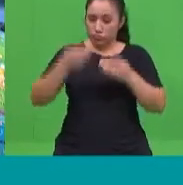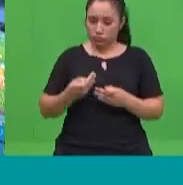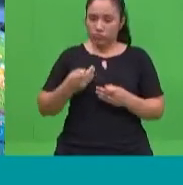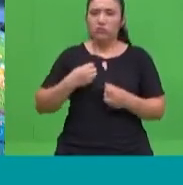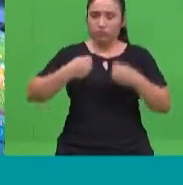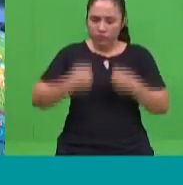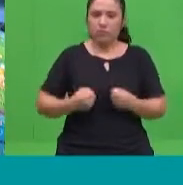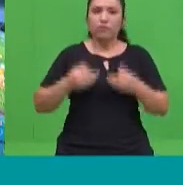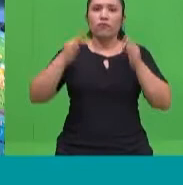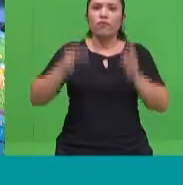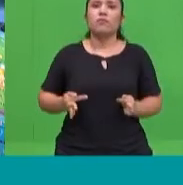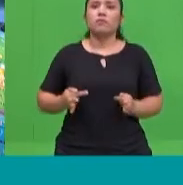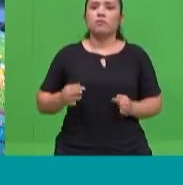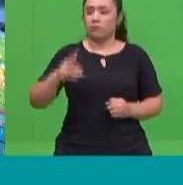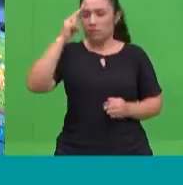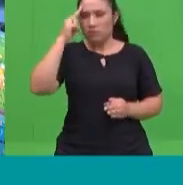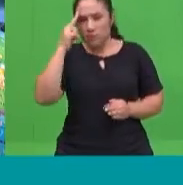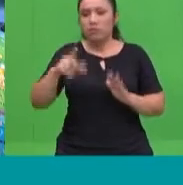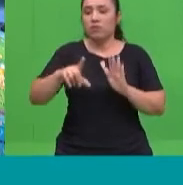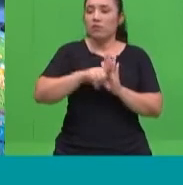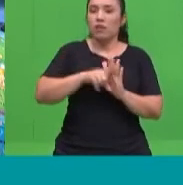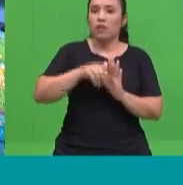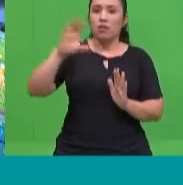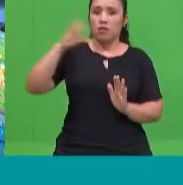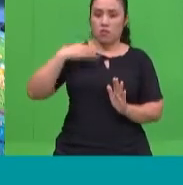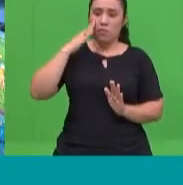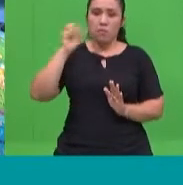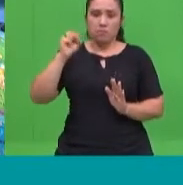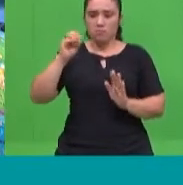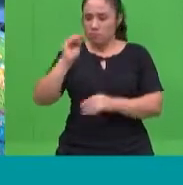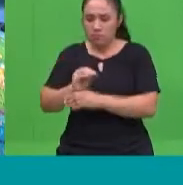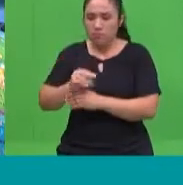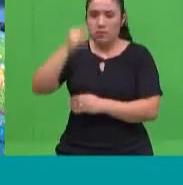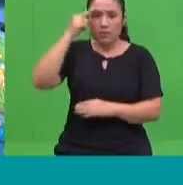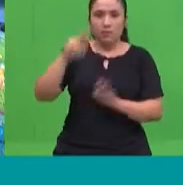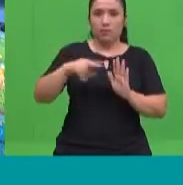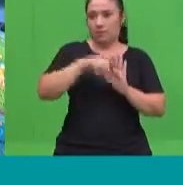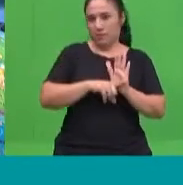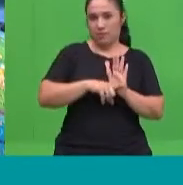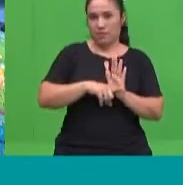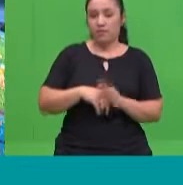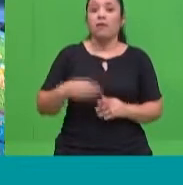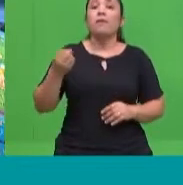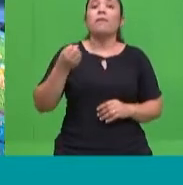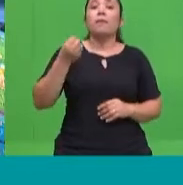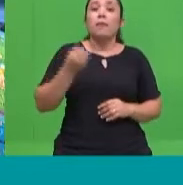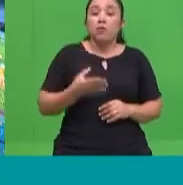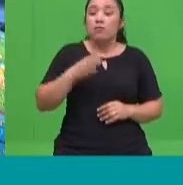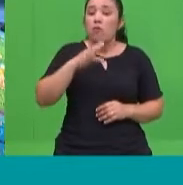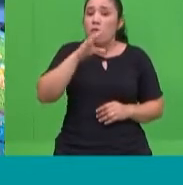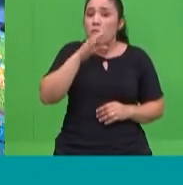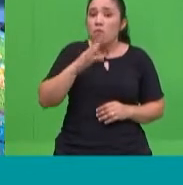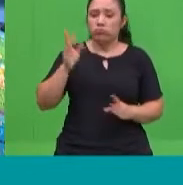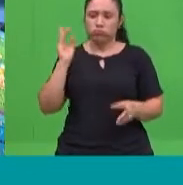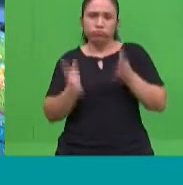recomendado. Hoy en día, sin embargo, a nosotros nos presentan de que debemos trabajar en una disciplina positiva. ¿Qué quiere